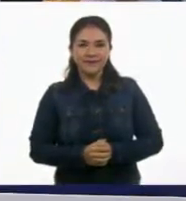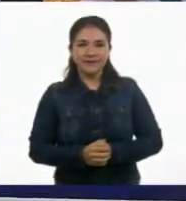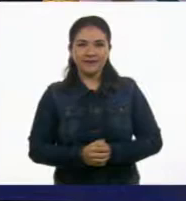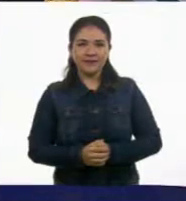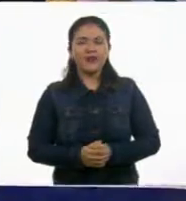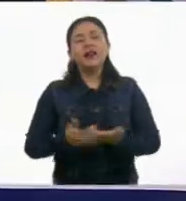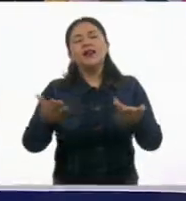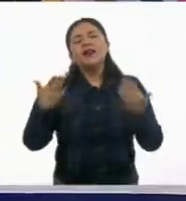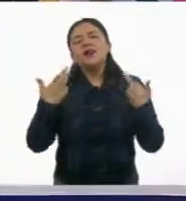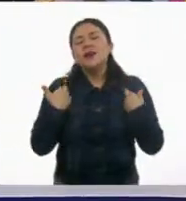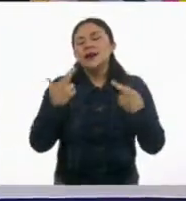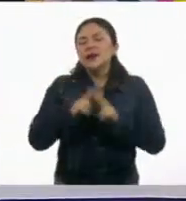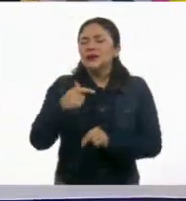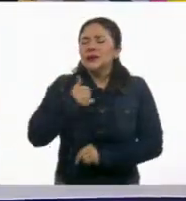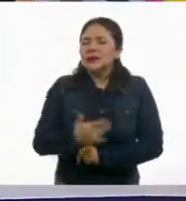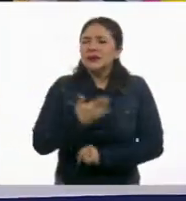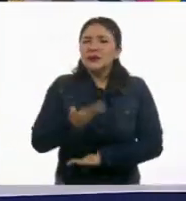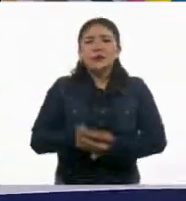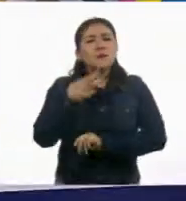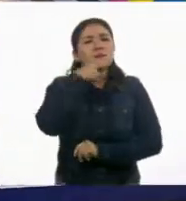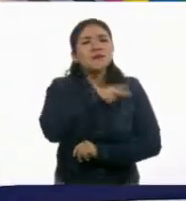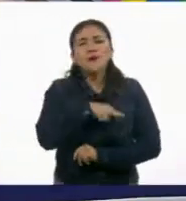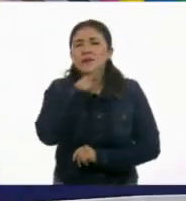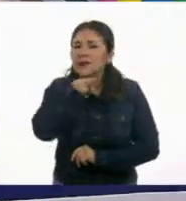¡Ay, profesor! ¡Qué preocupada estoy!